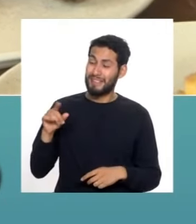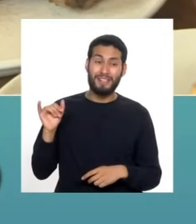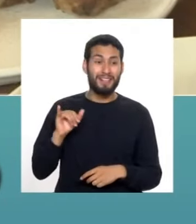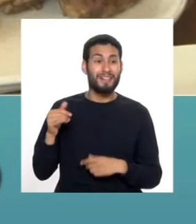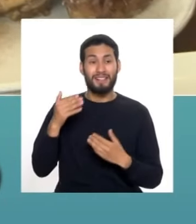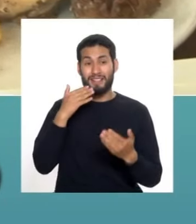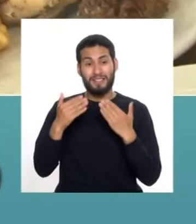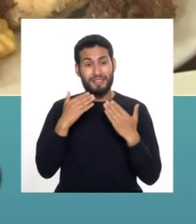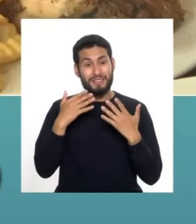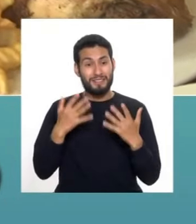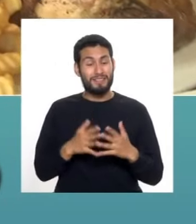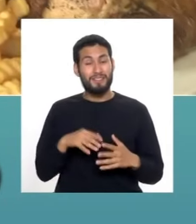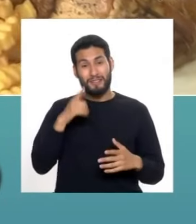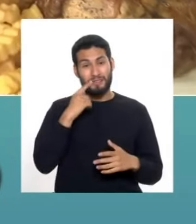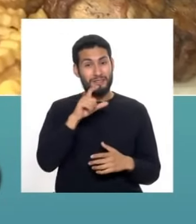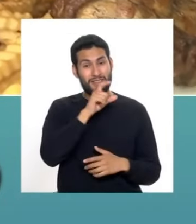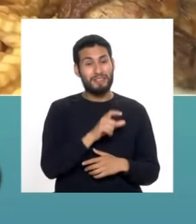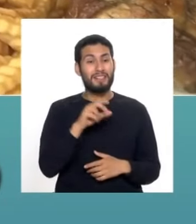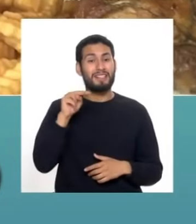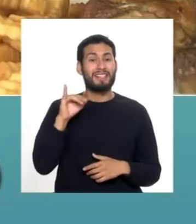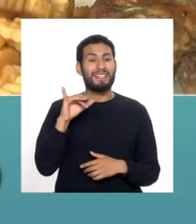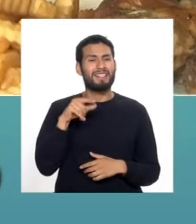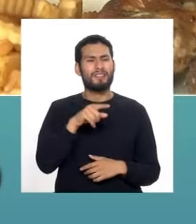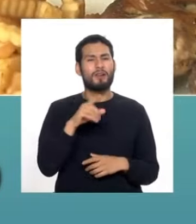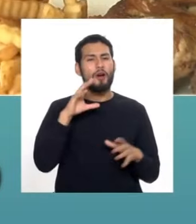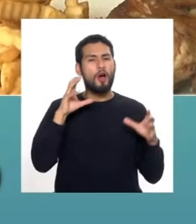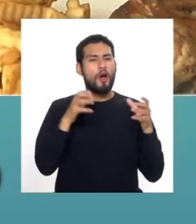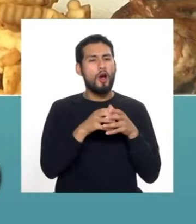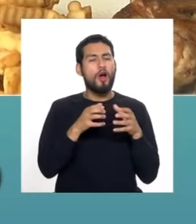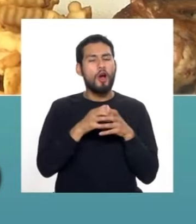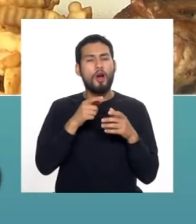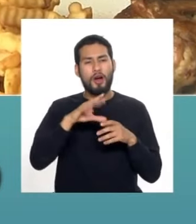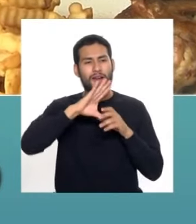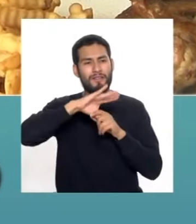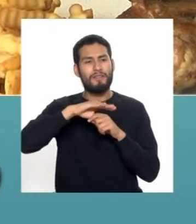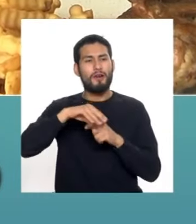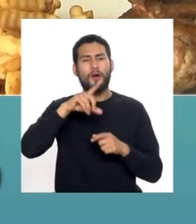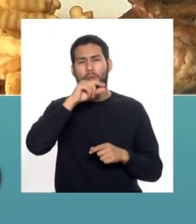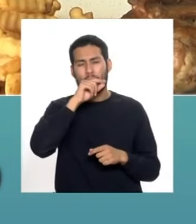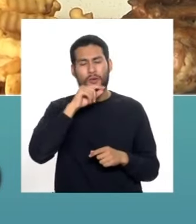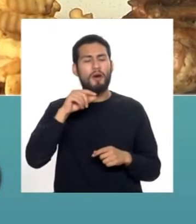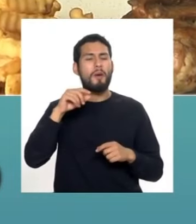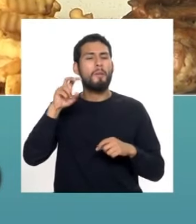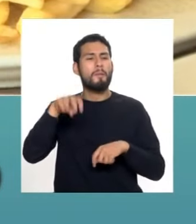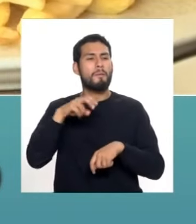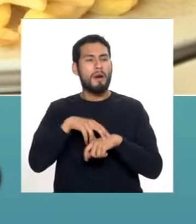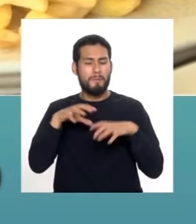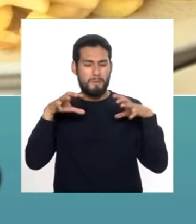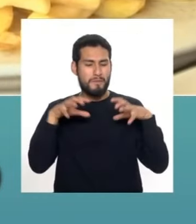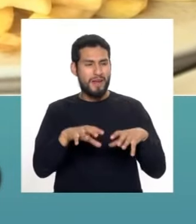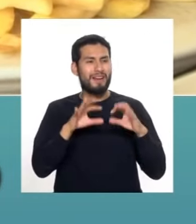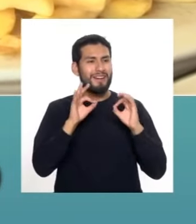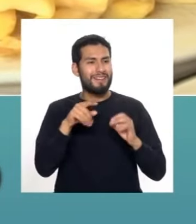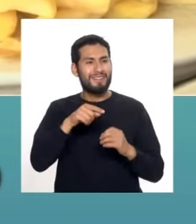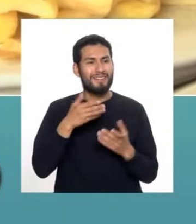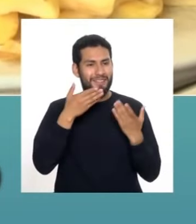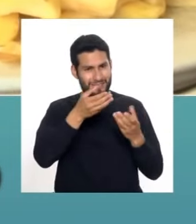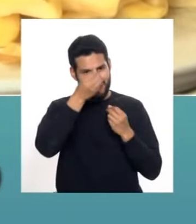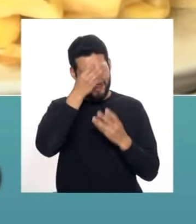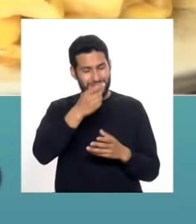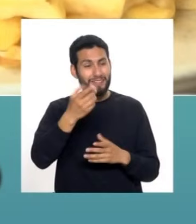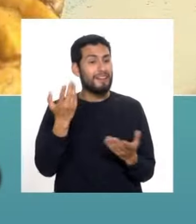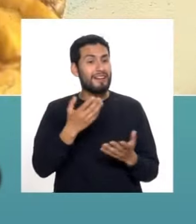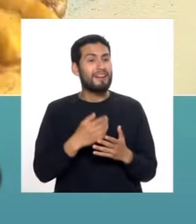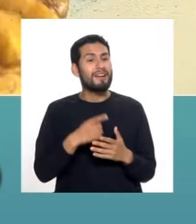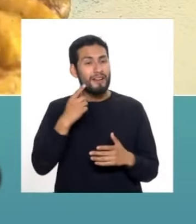conversaremos con el señor Nachi Benza, quien es organizador del festival Pollito con Papas, que nos contará todos los detalles que ustedes quieren